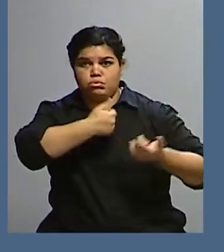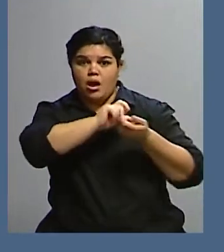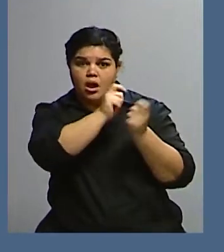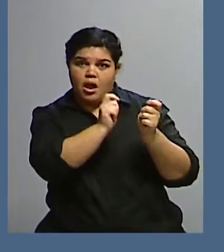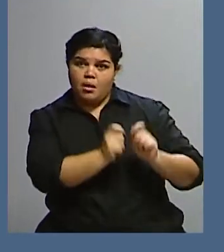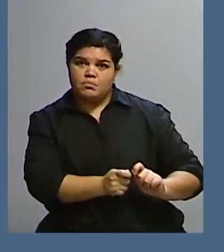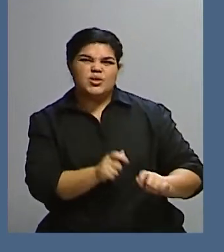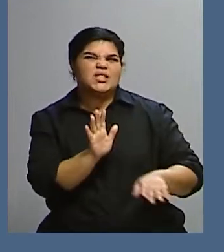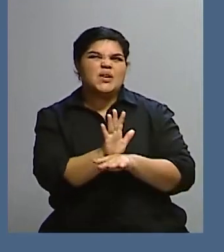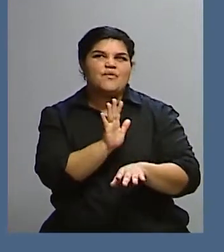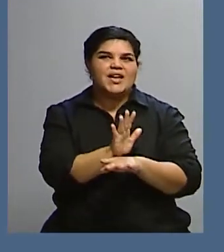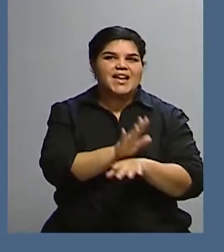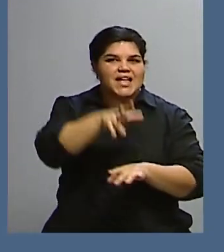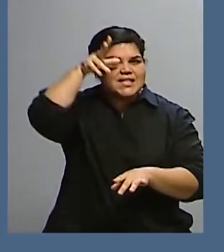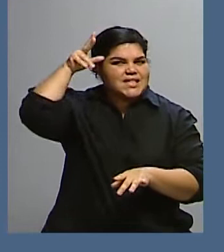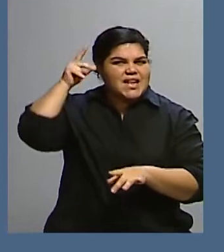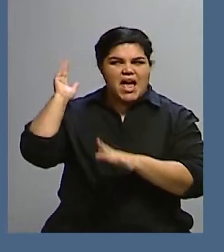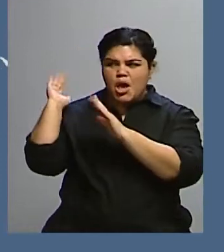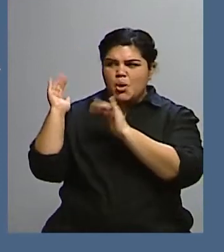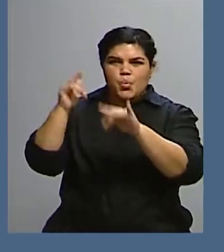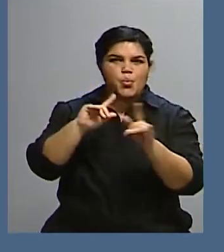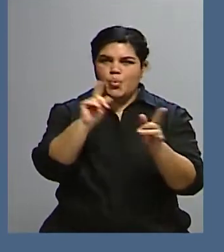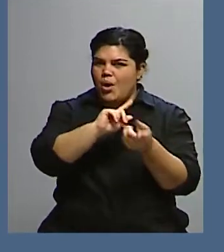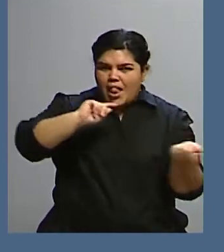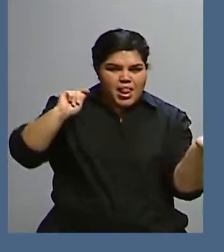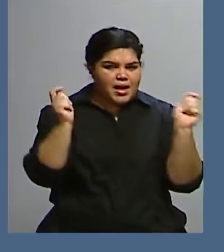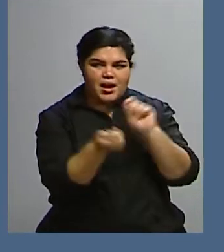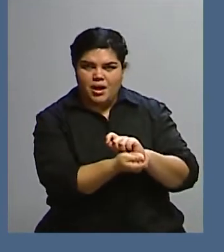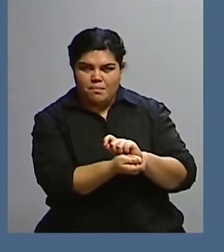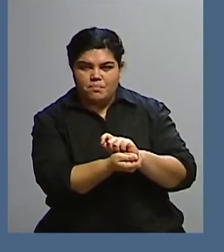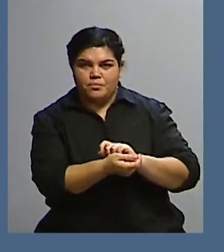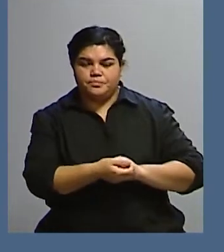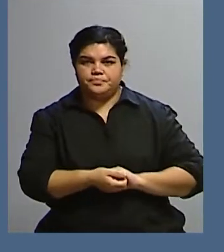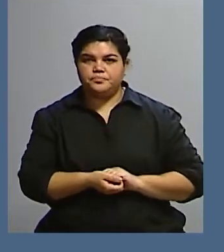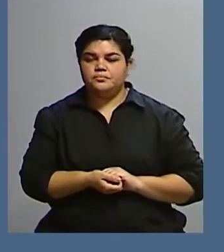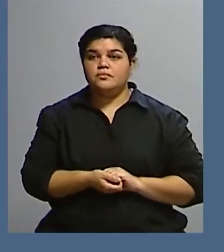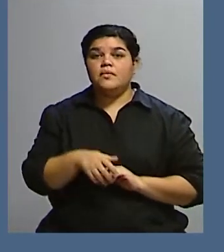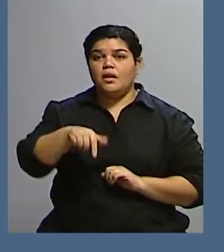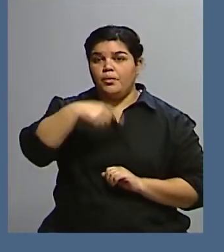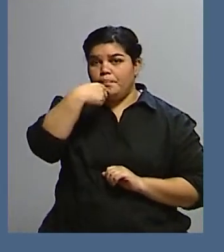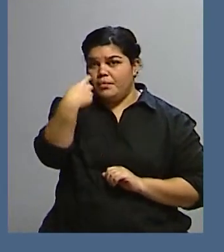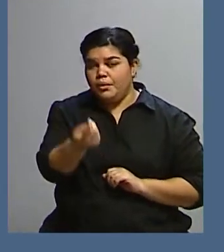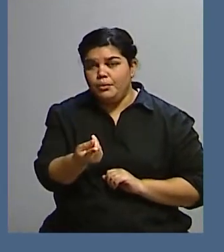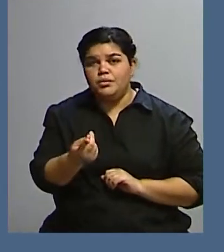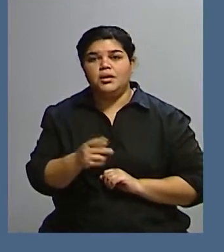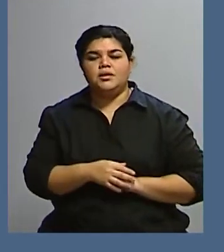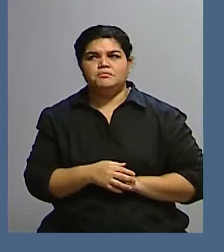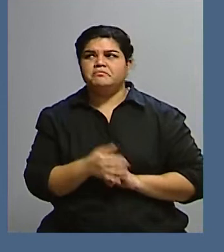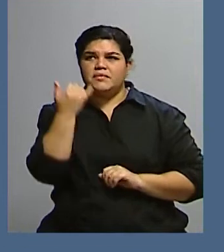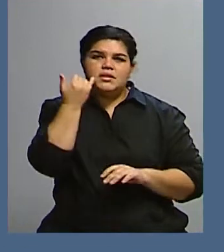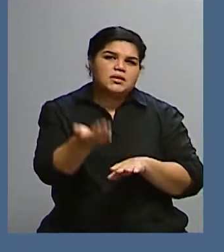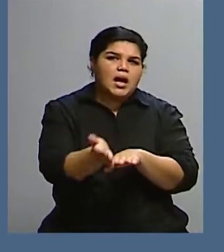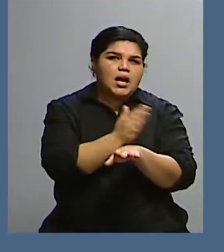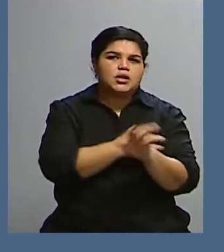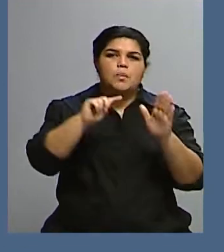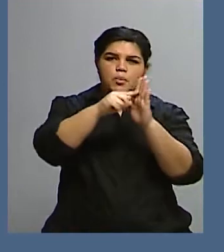de un nuevo Chile. La pregunta que quería hacer, Johanna, tiene que ver un poco con, más allá de que estuvimos hablando, poco cuáles son